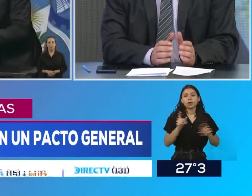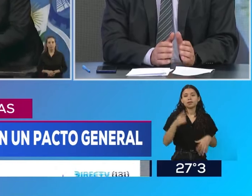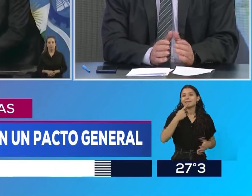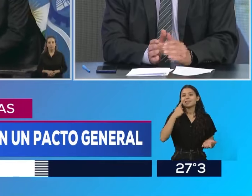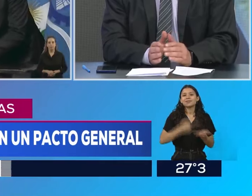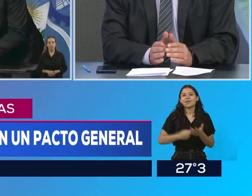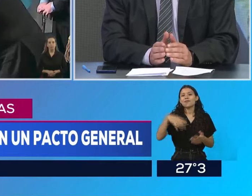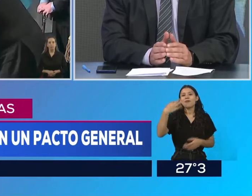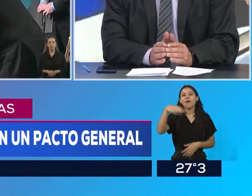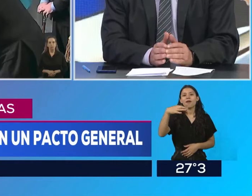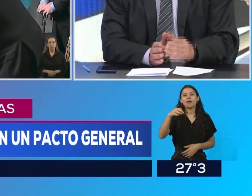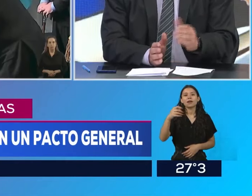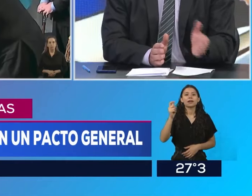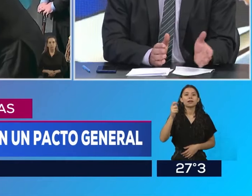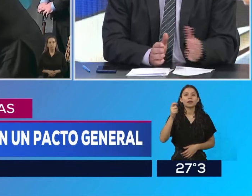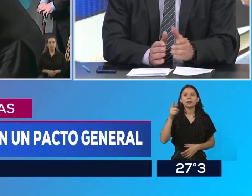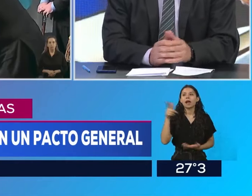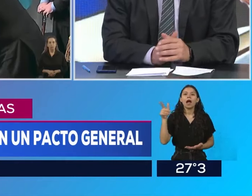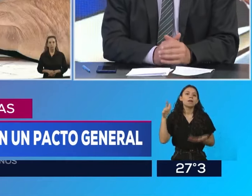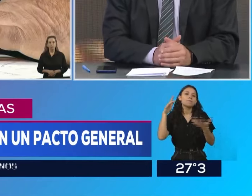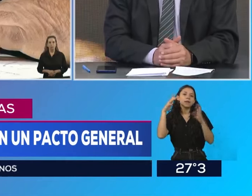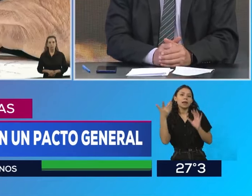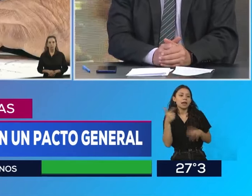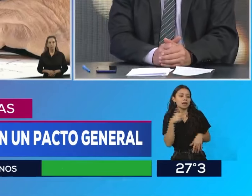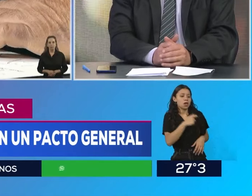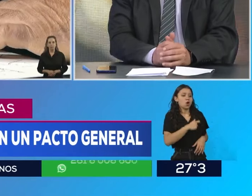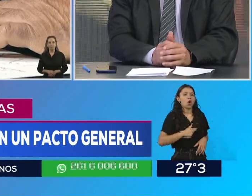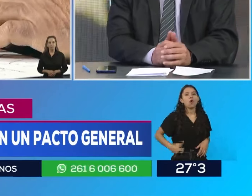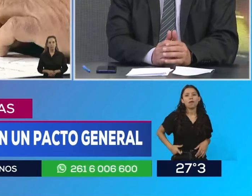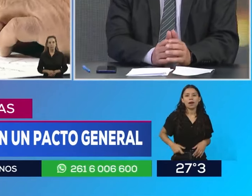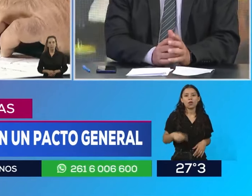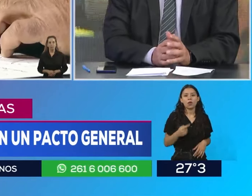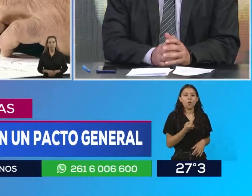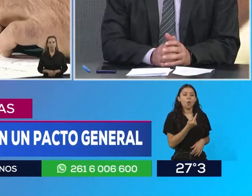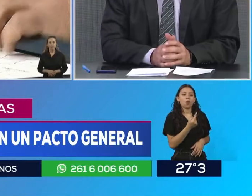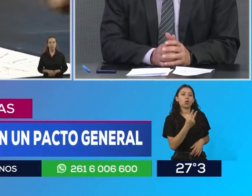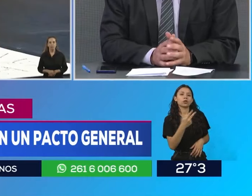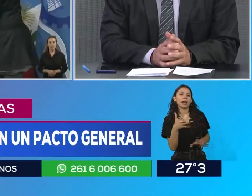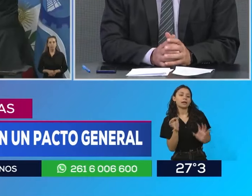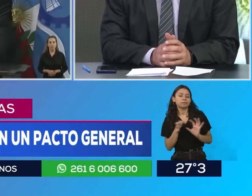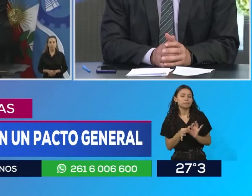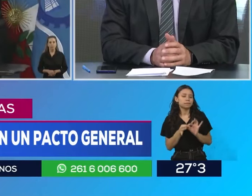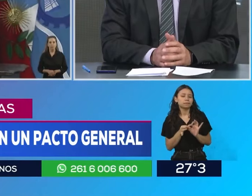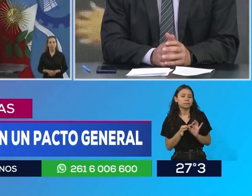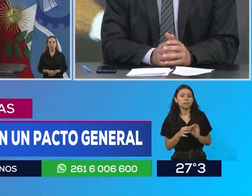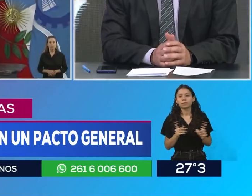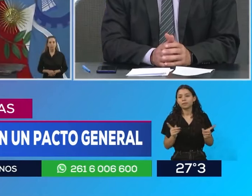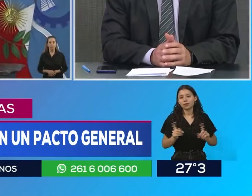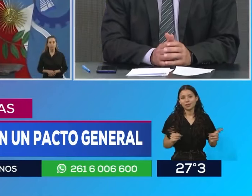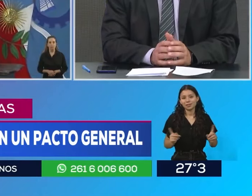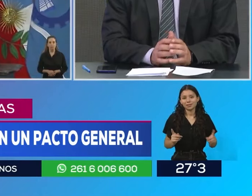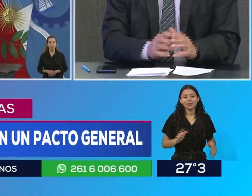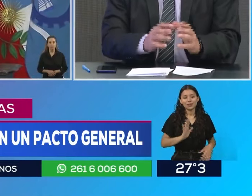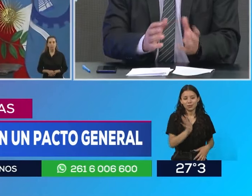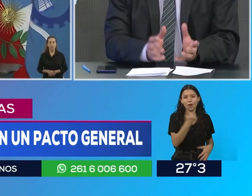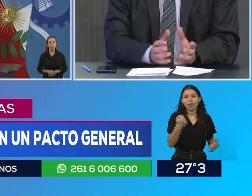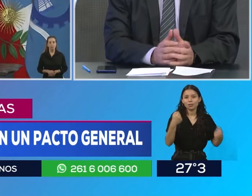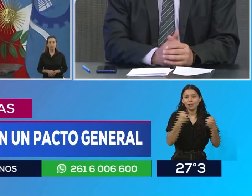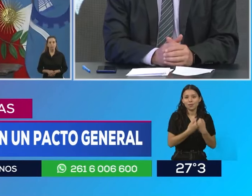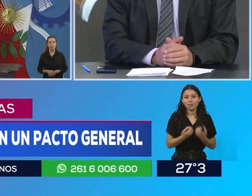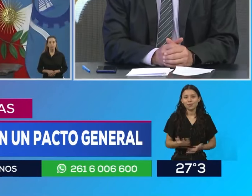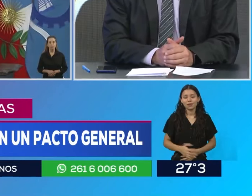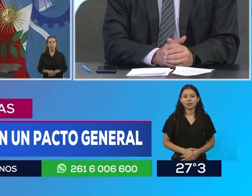la relación más cercana o más lejana que puedan llegar a tener los gobernadores con Milley. Hasta eso también está pasando en esta nueva